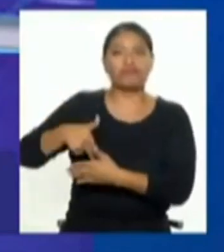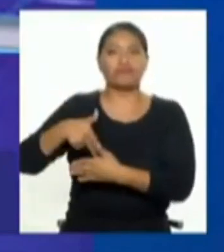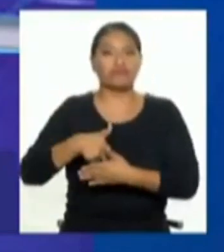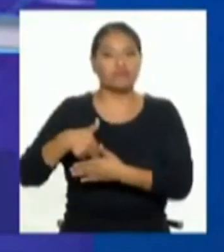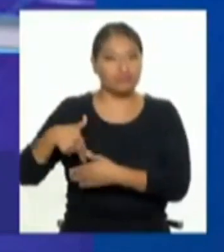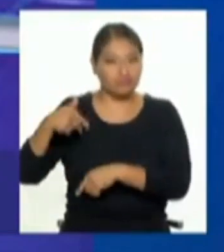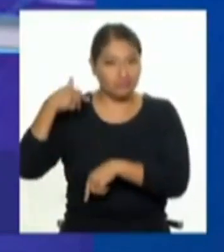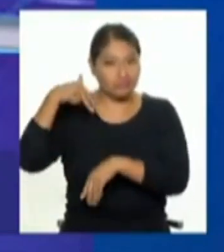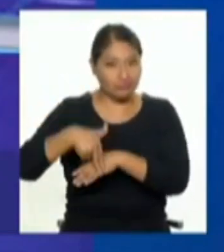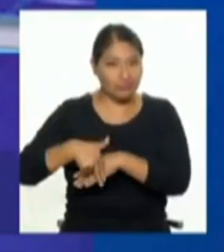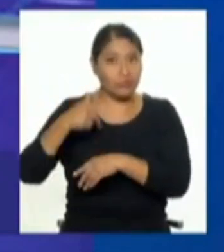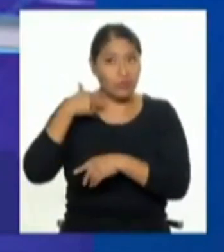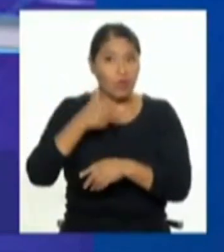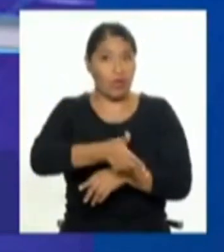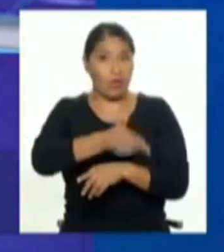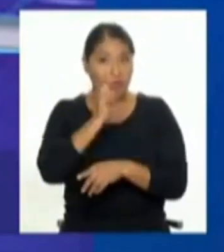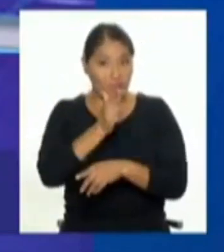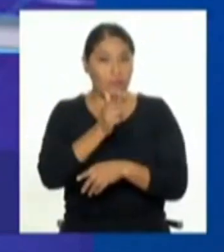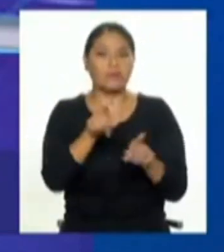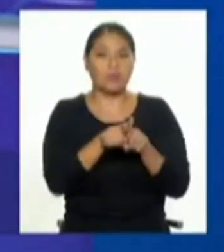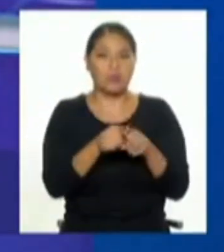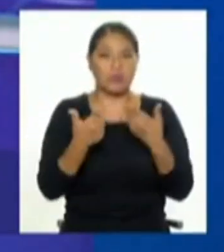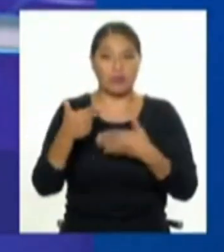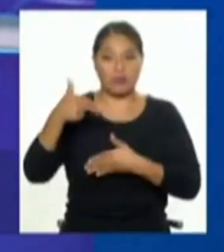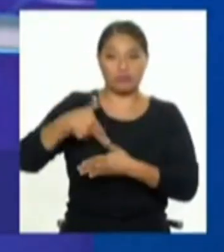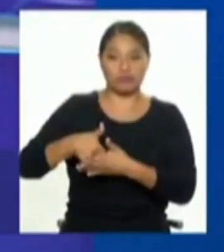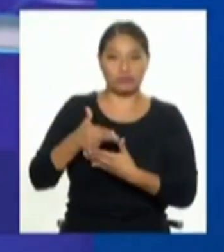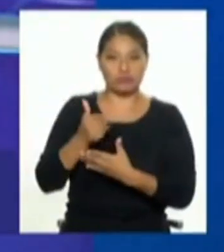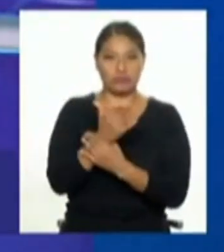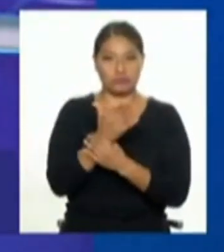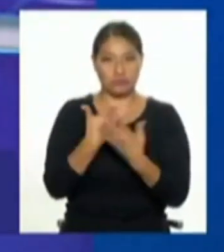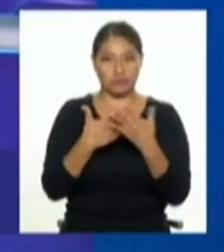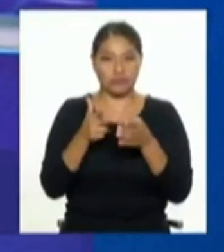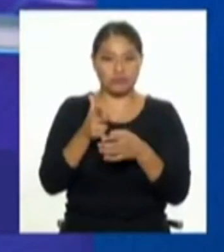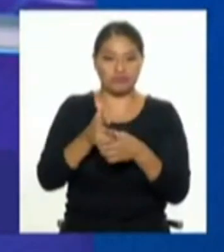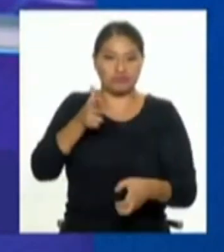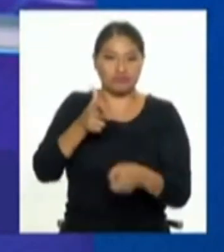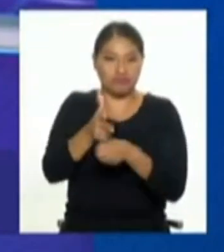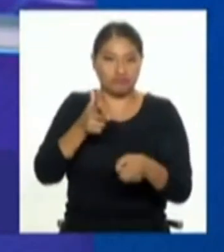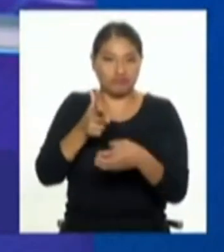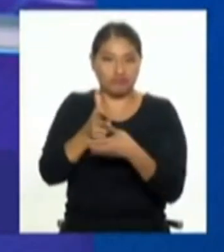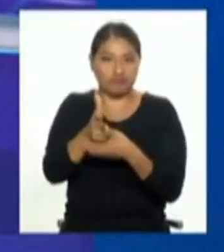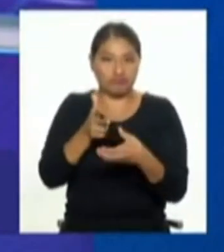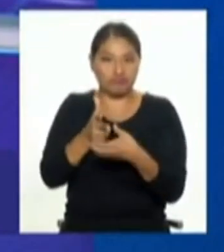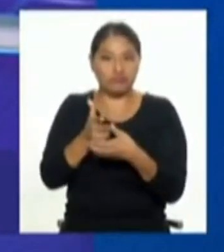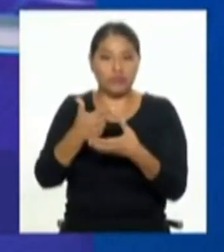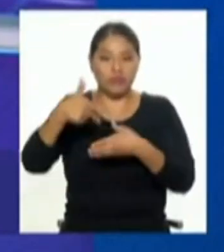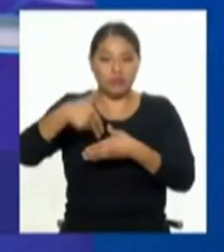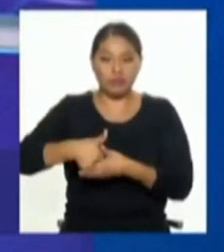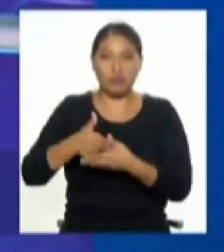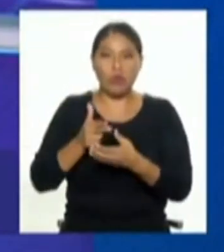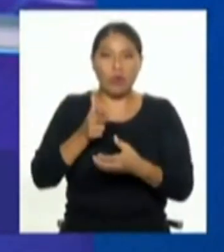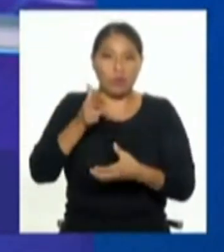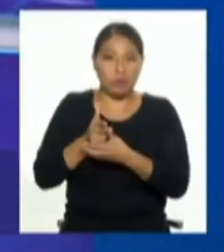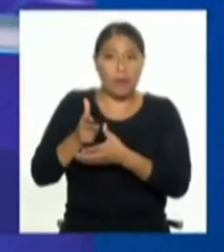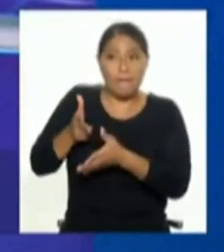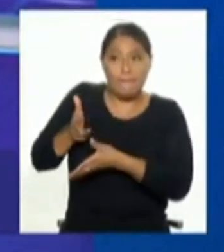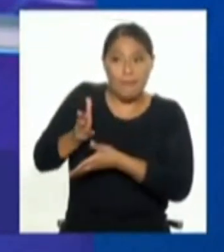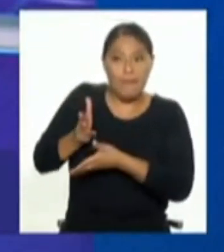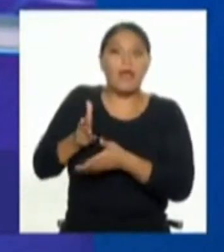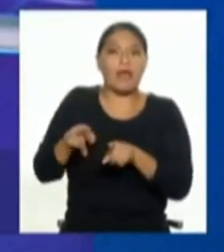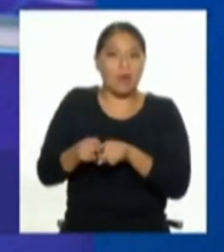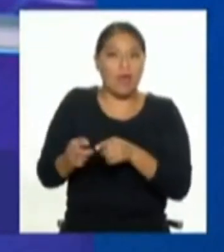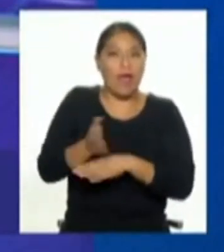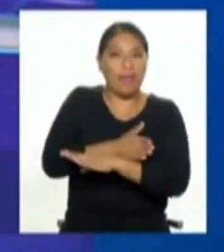técnica y no te hablo solamente de disparar, sino para tener un arma hay que saber también descargarla, armarla, qué cuidados debe tener. Entonces, en realidad,